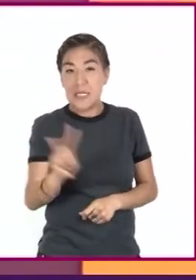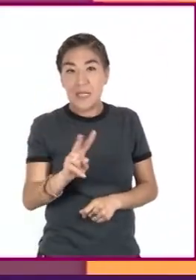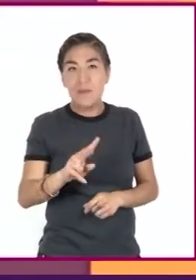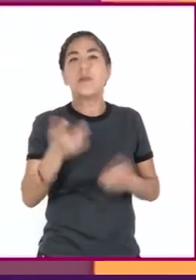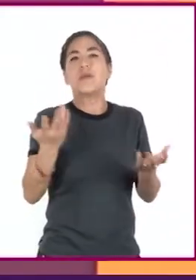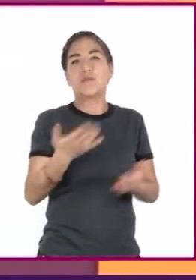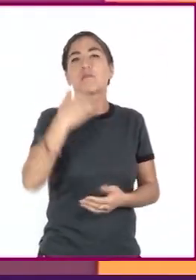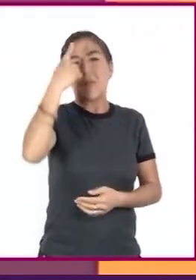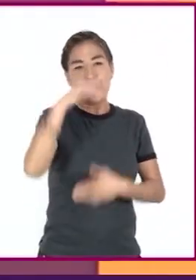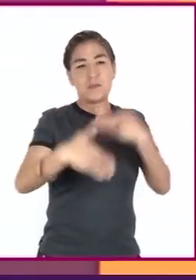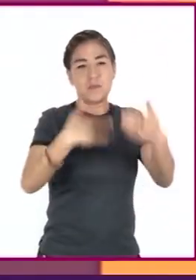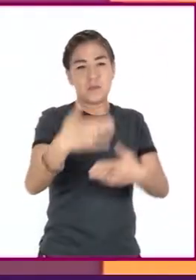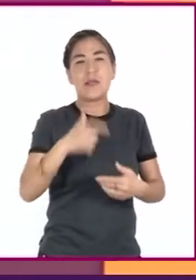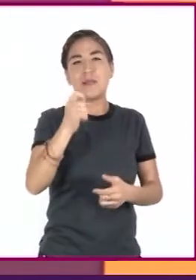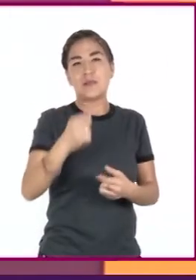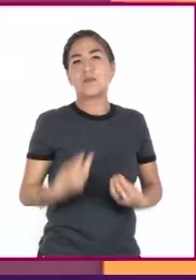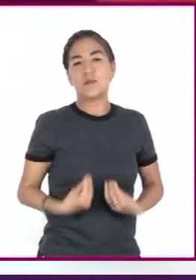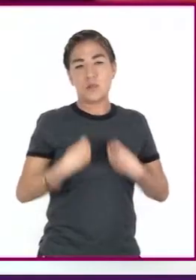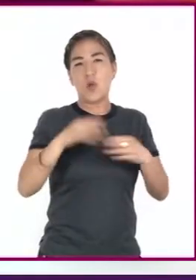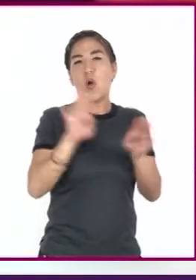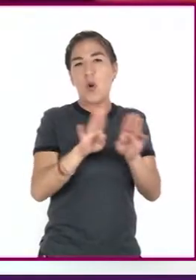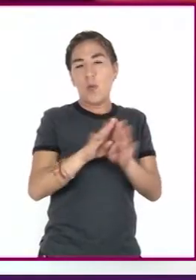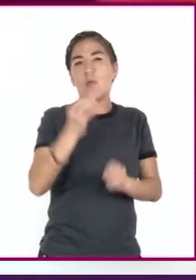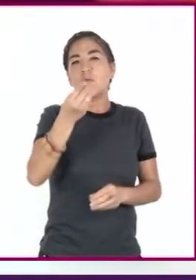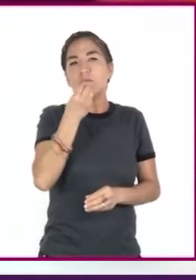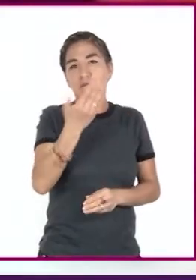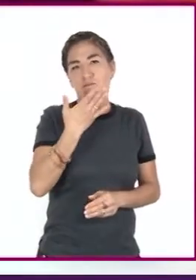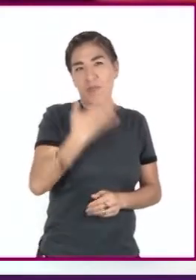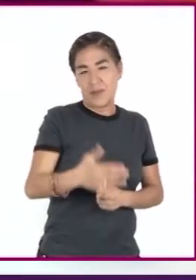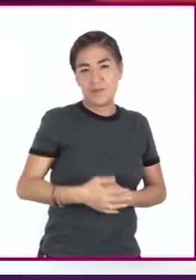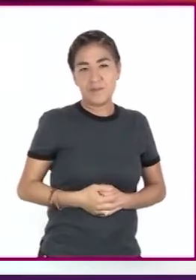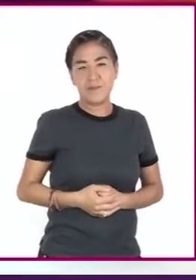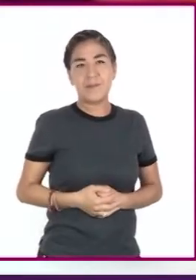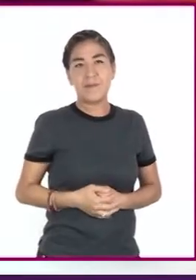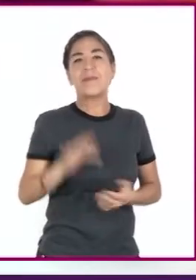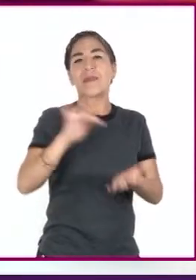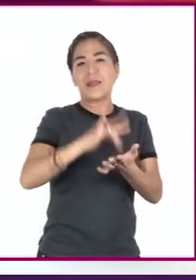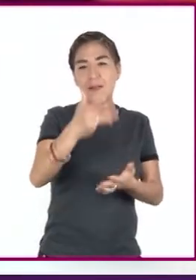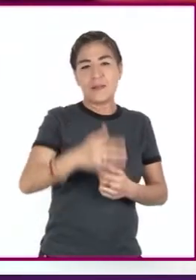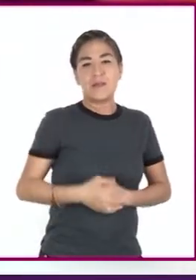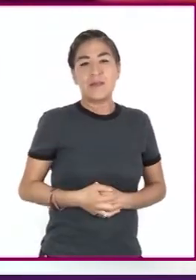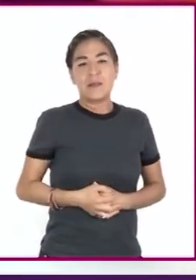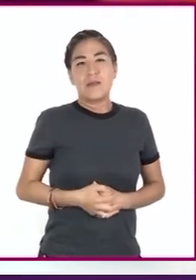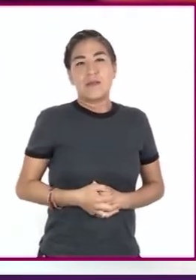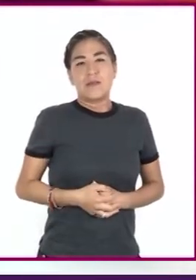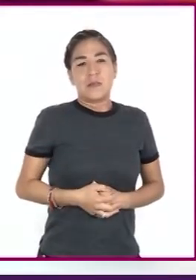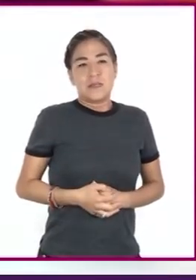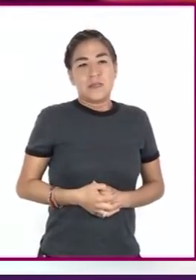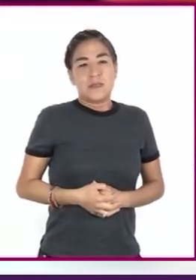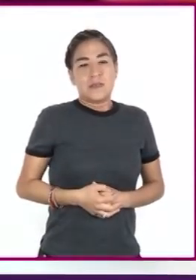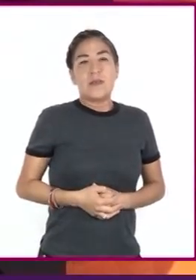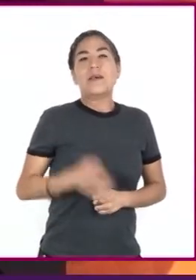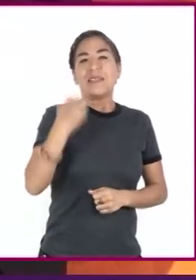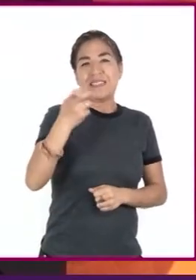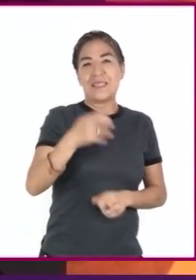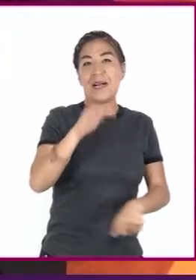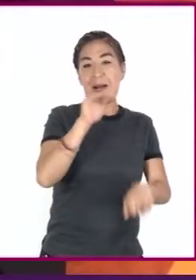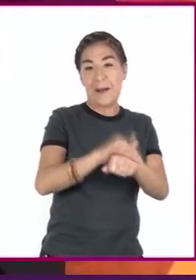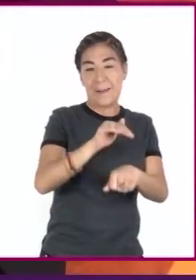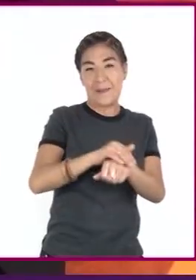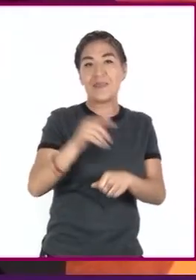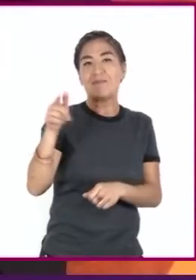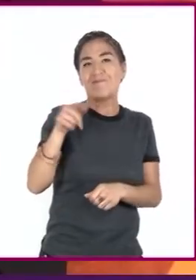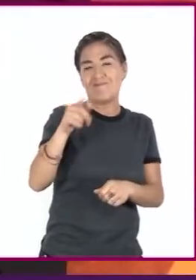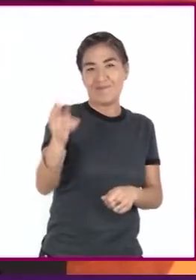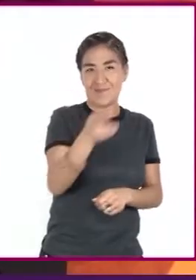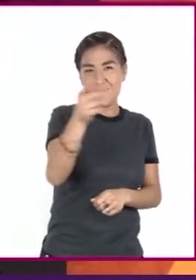para llevar a cabo los procesos metabólicos. Gracias, maestra. Muchas de nuestras amigas y amigos en